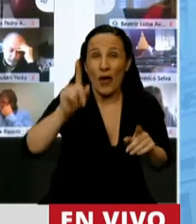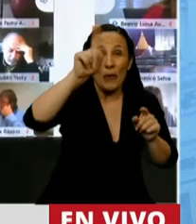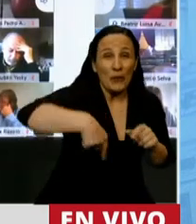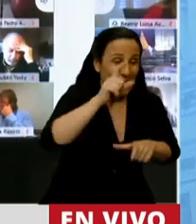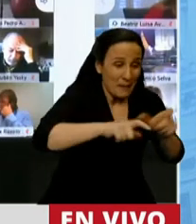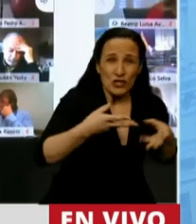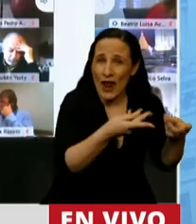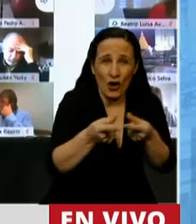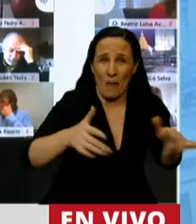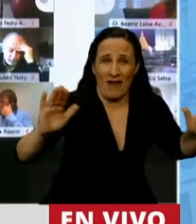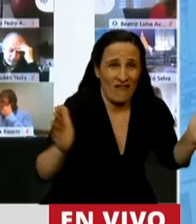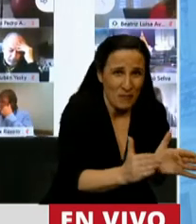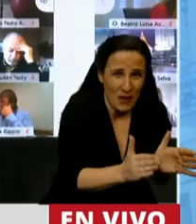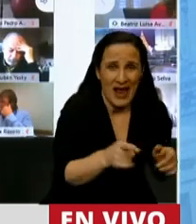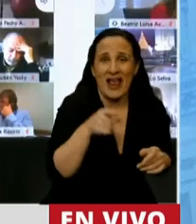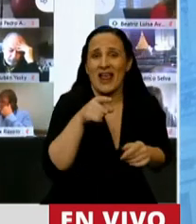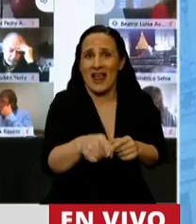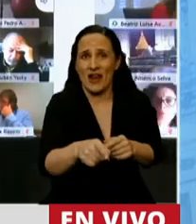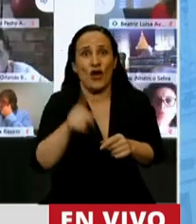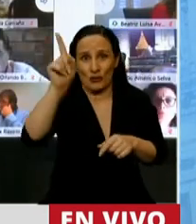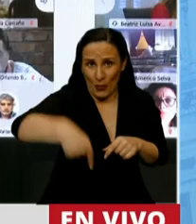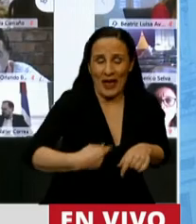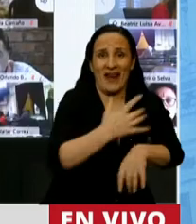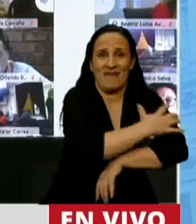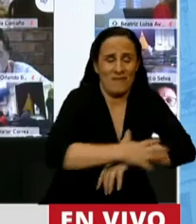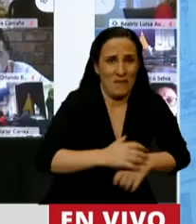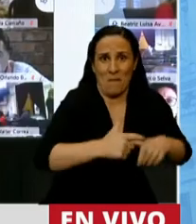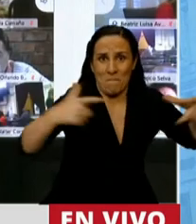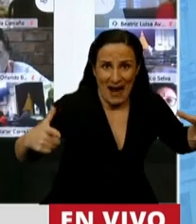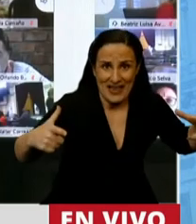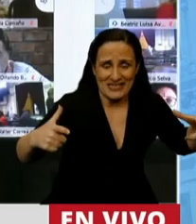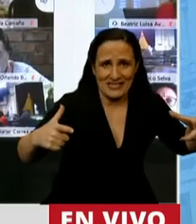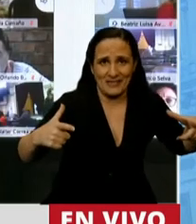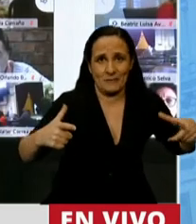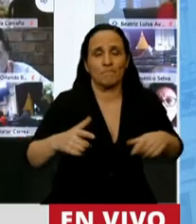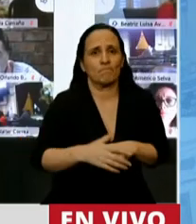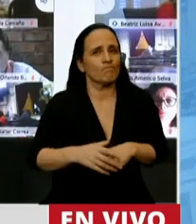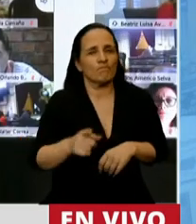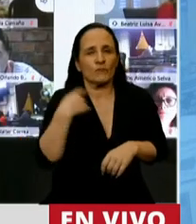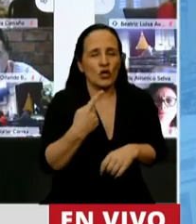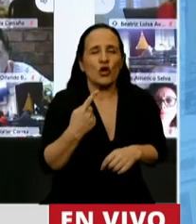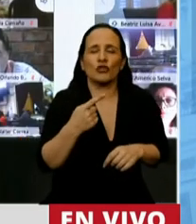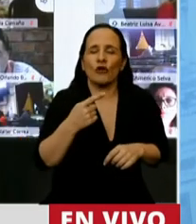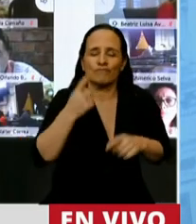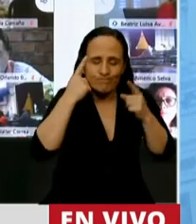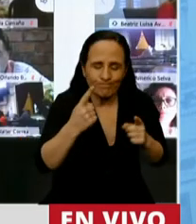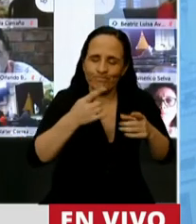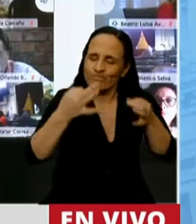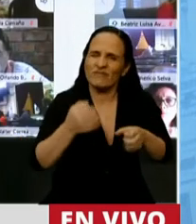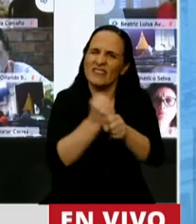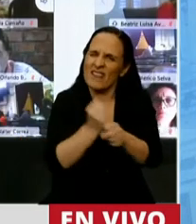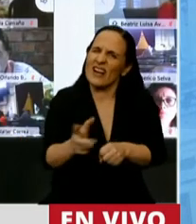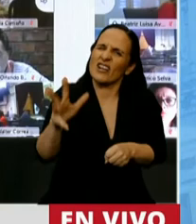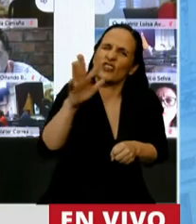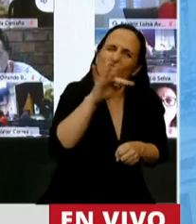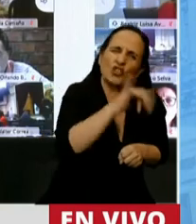consumo popular, que son verdaderas creadoras de pobreza. Tenemos en el trabajo y en la gestión de todos los días. En la gestión no que